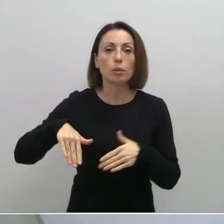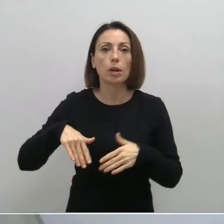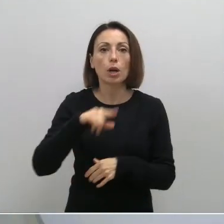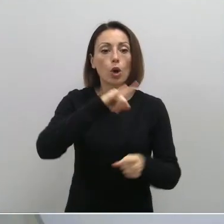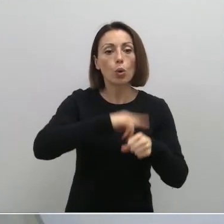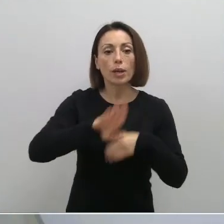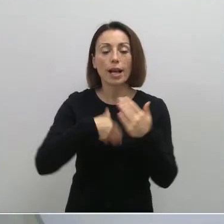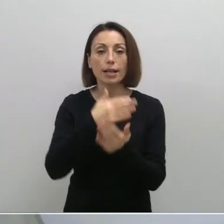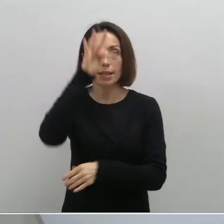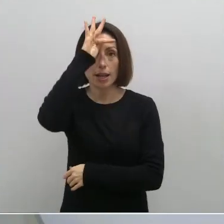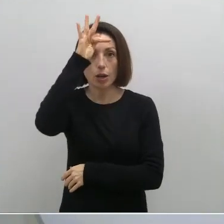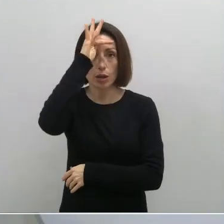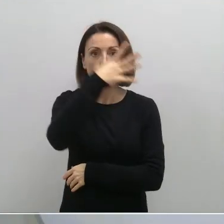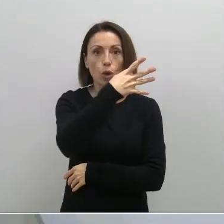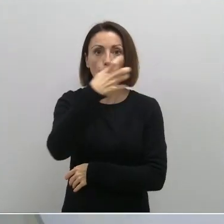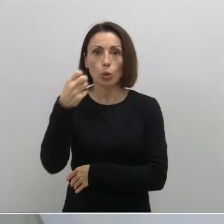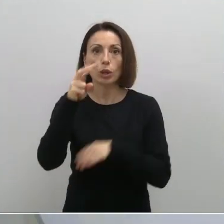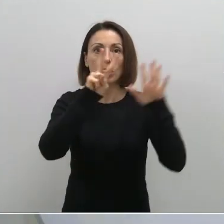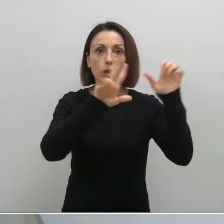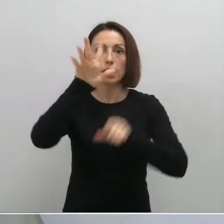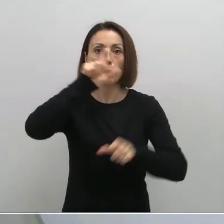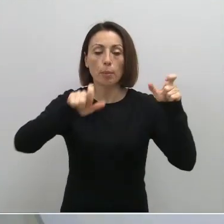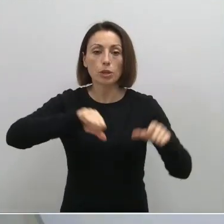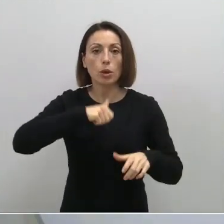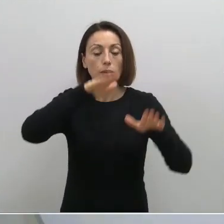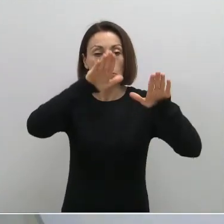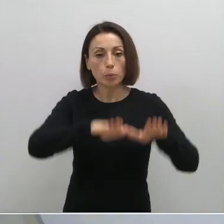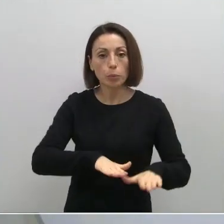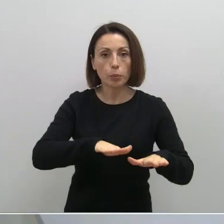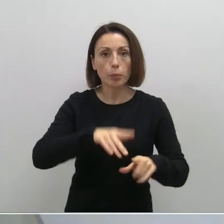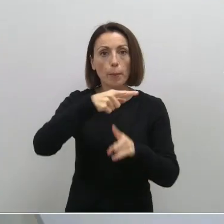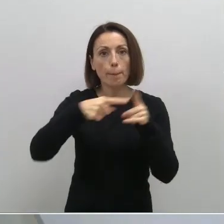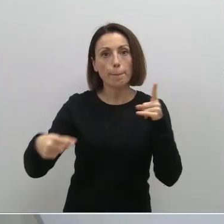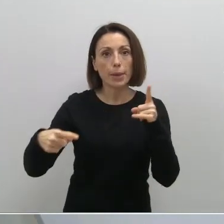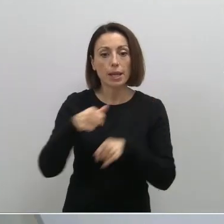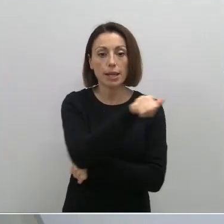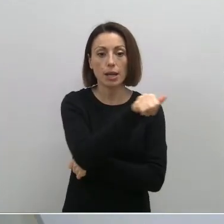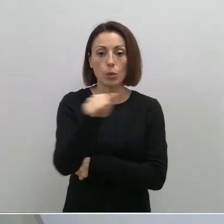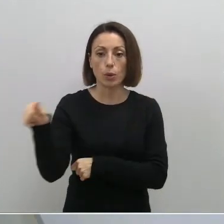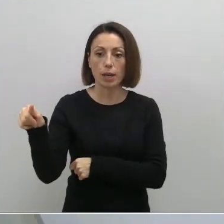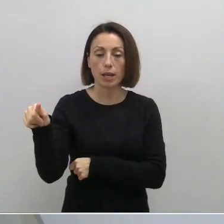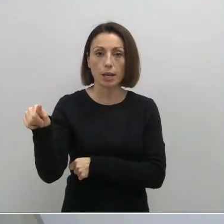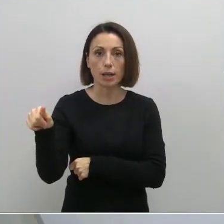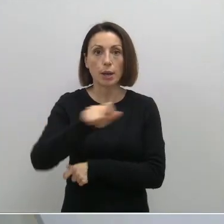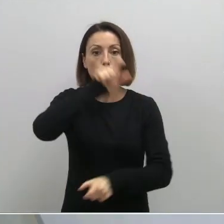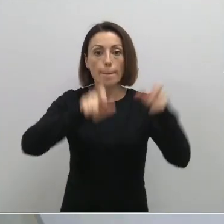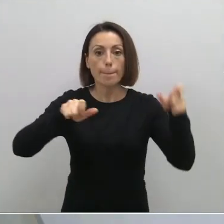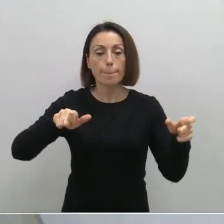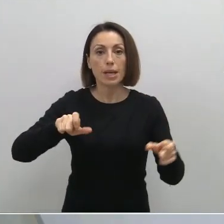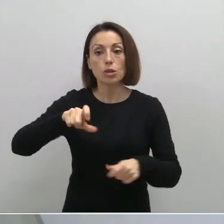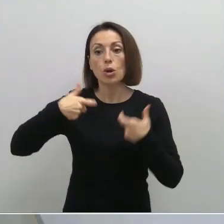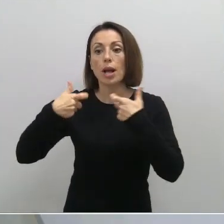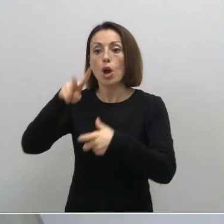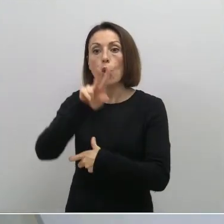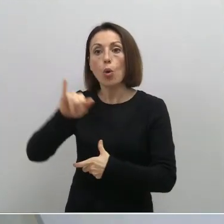de lunes a domingo, ha sido de 425 personas ingresadas. Y la media en los últimos siete días de personas ingresadas en la